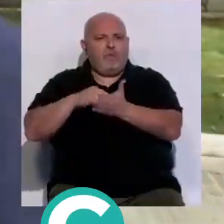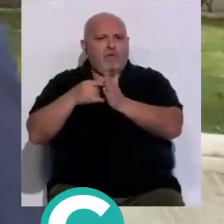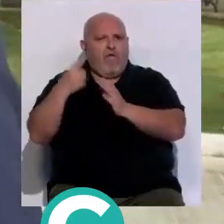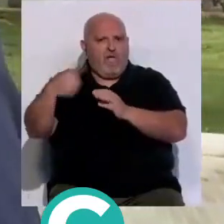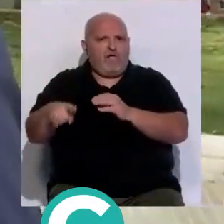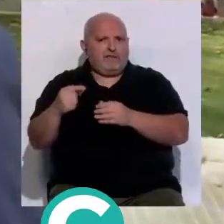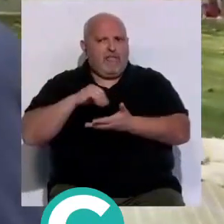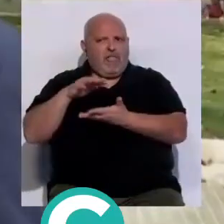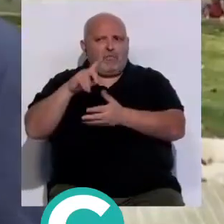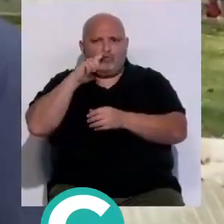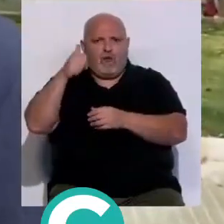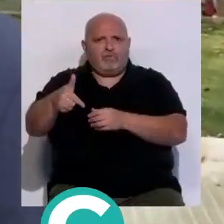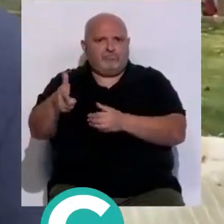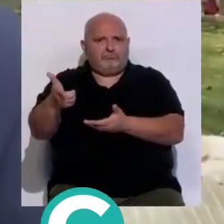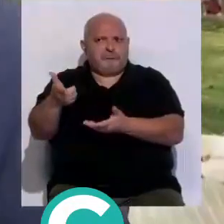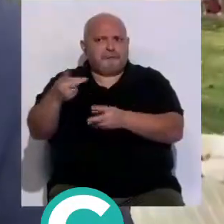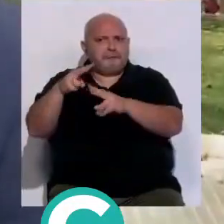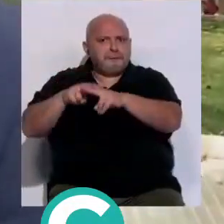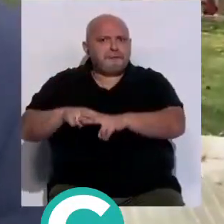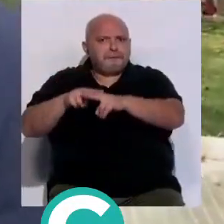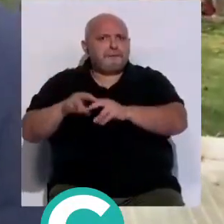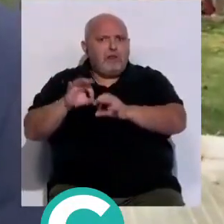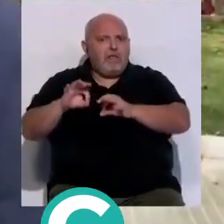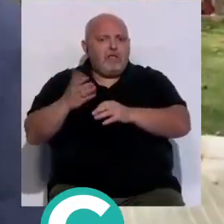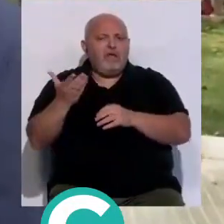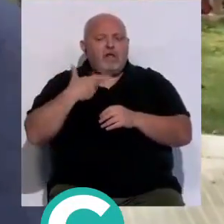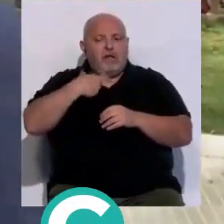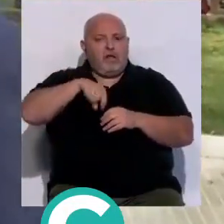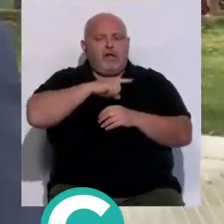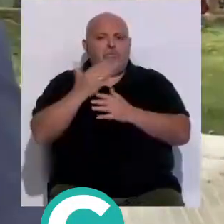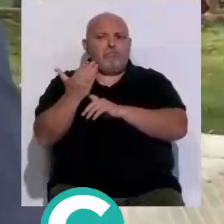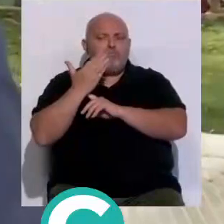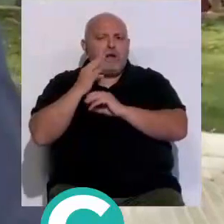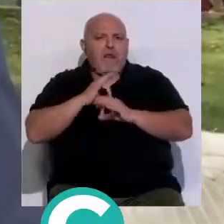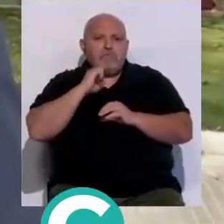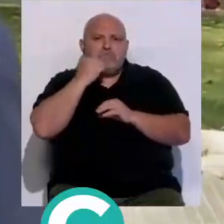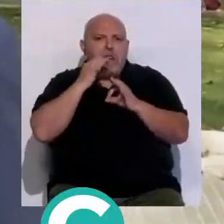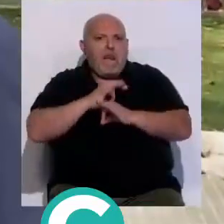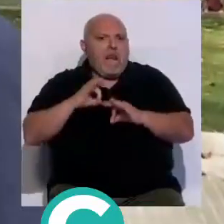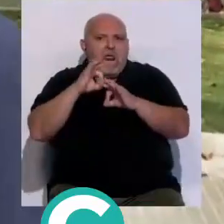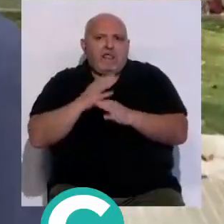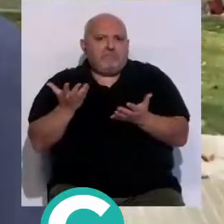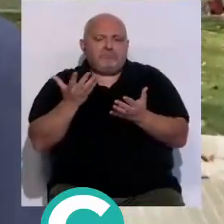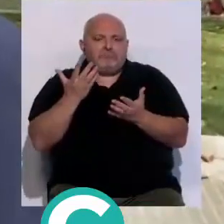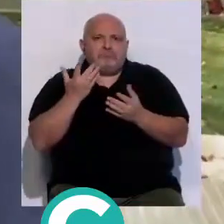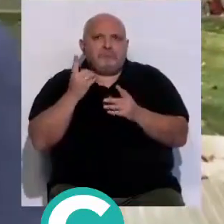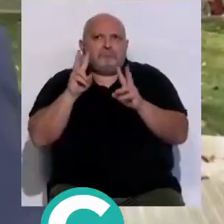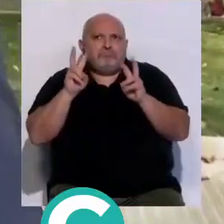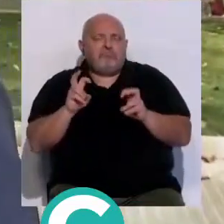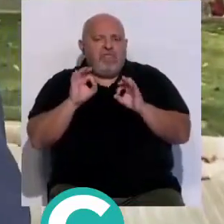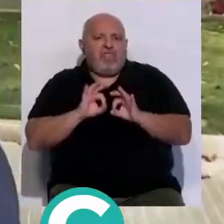lo ha tenido bastantes años encima de la mesa y como miembro de la Junta Rectora jamás han presentado alegaciones ni han presentado ningún